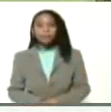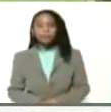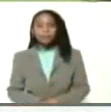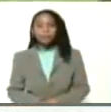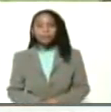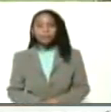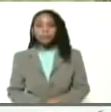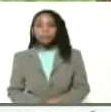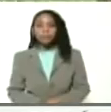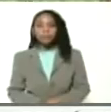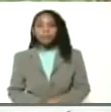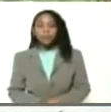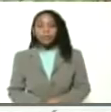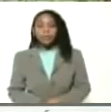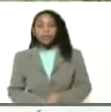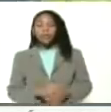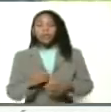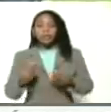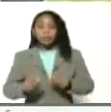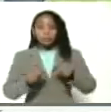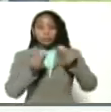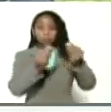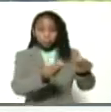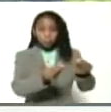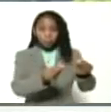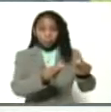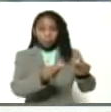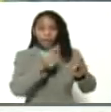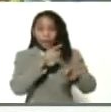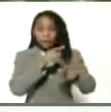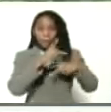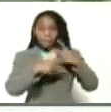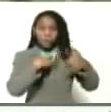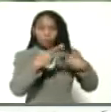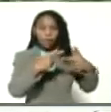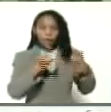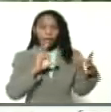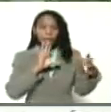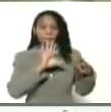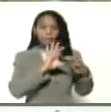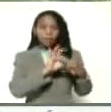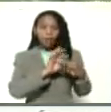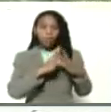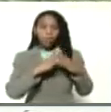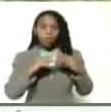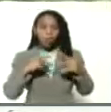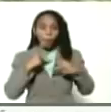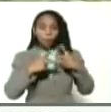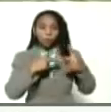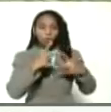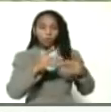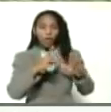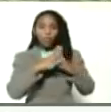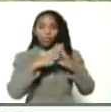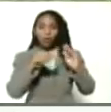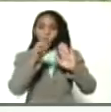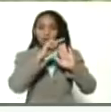finca entregada finca productiva y articular a todos los productores a todo nivel